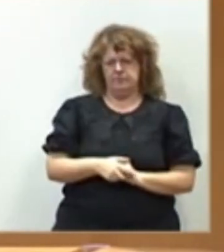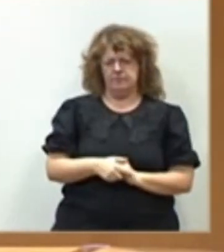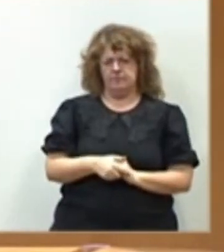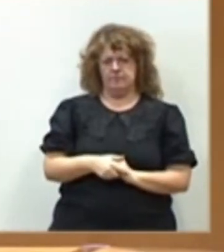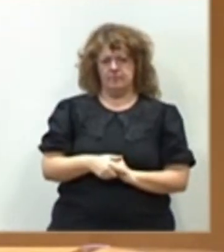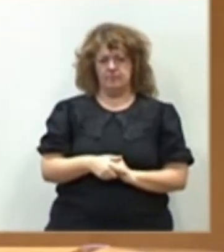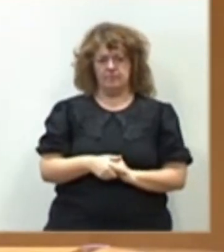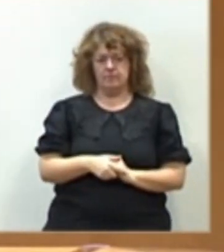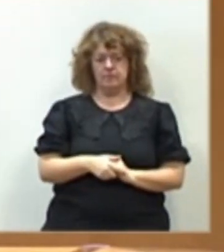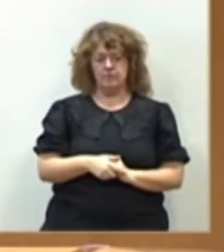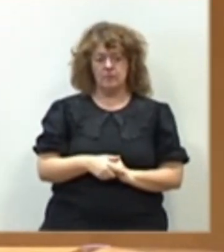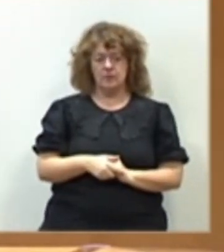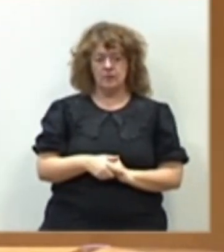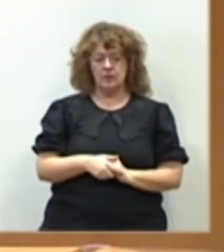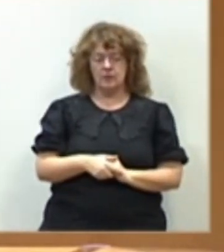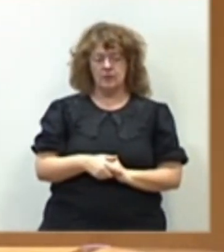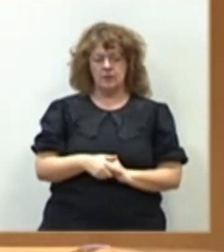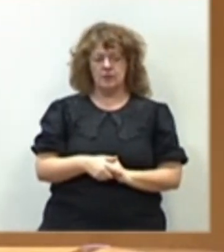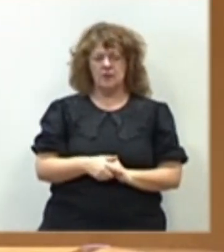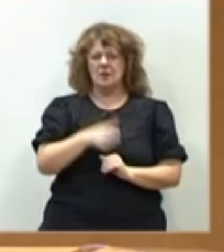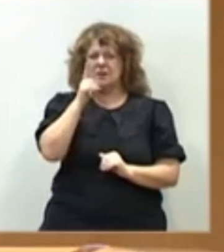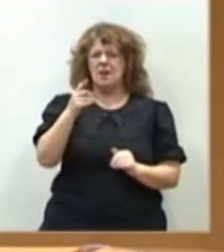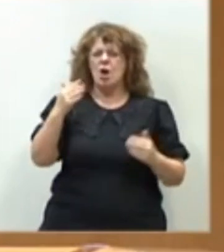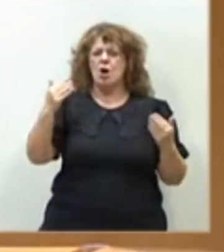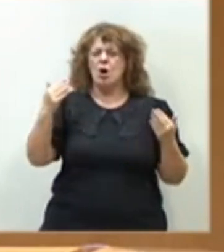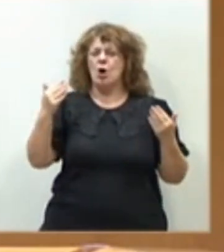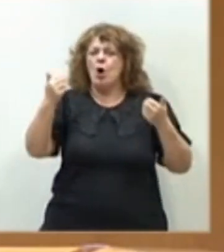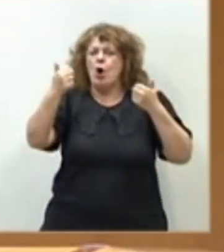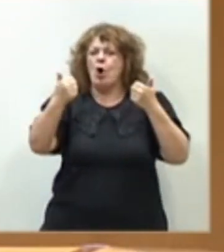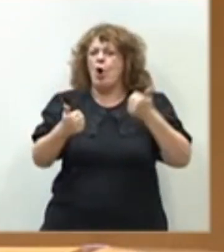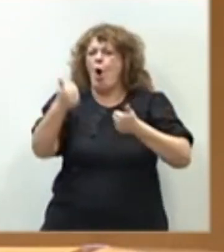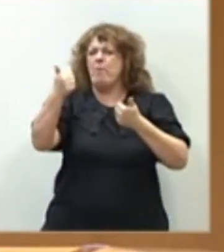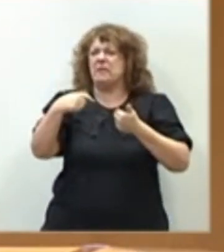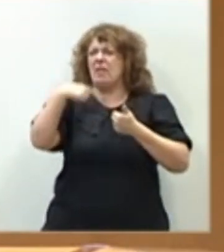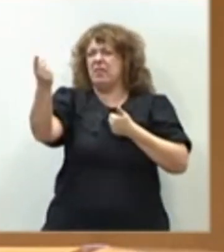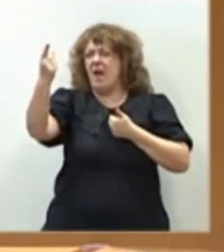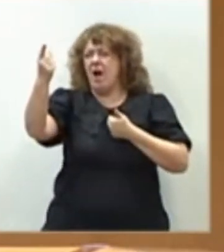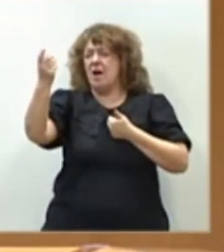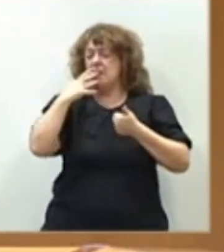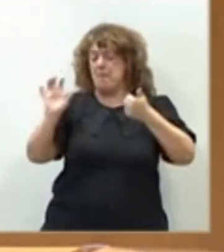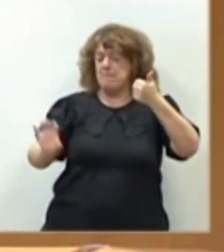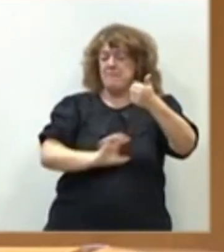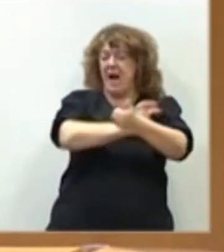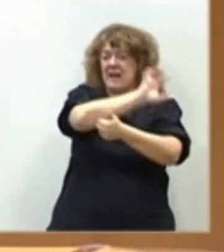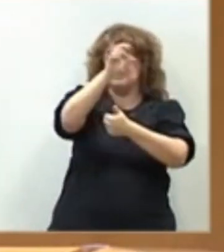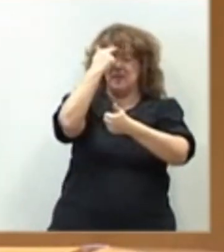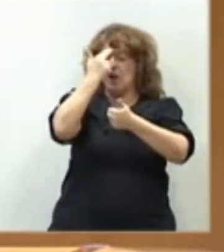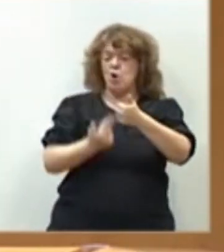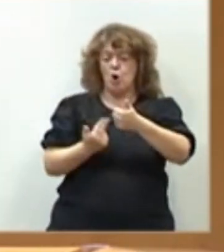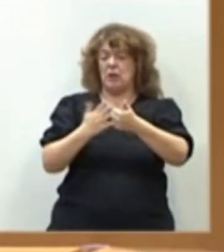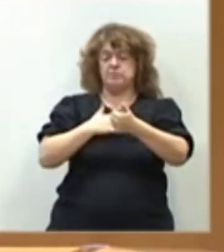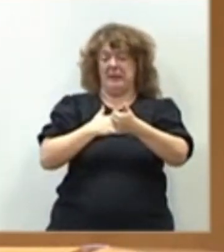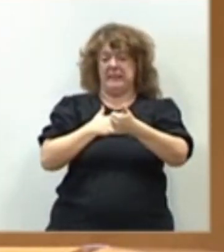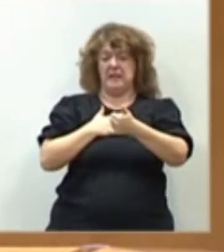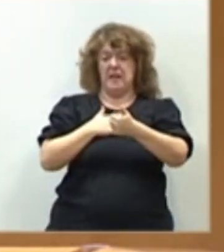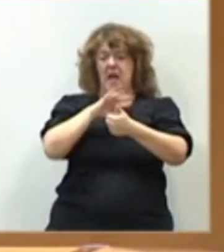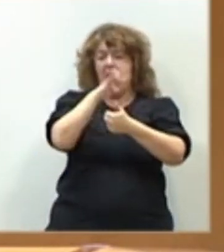competencia con países que no respetan en absoluto en el mundo las